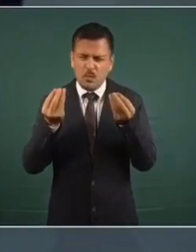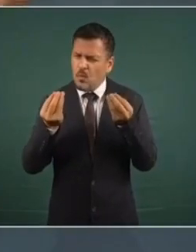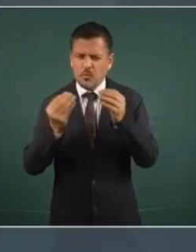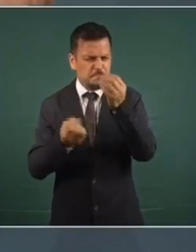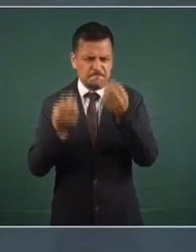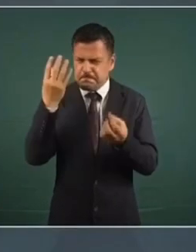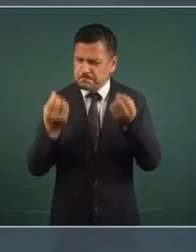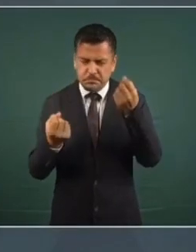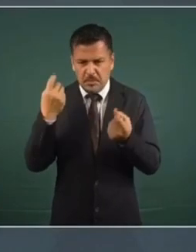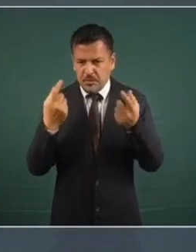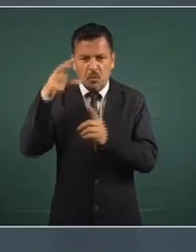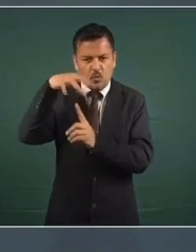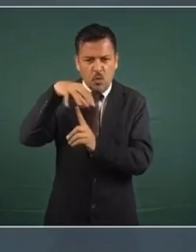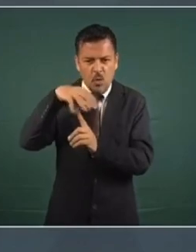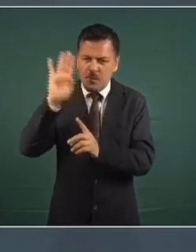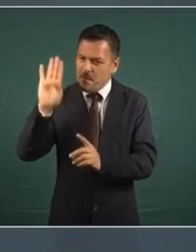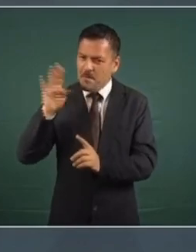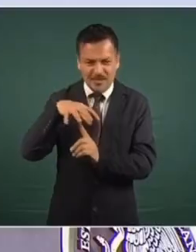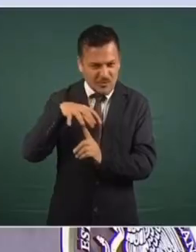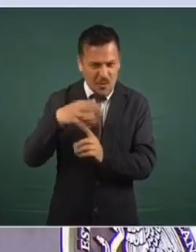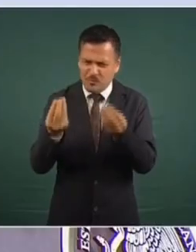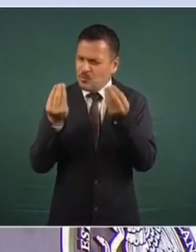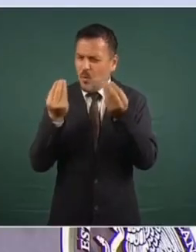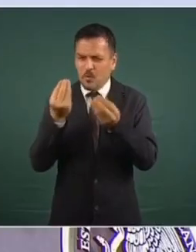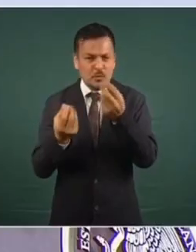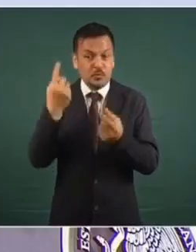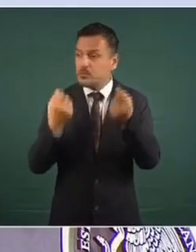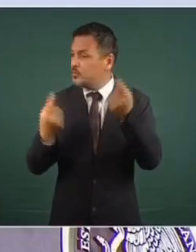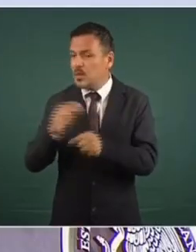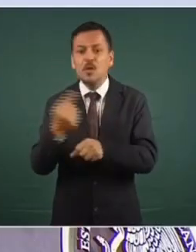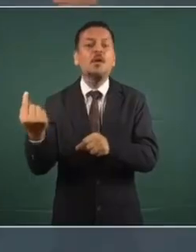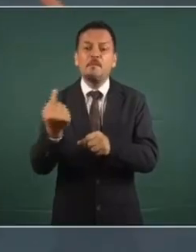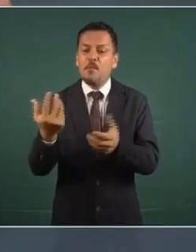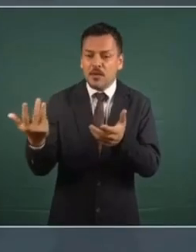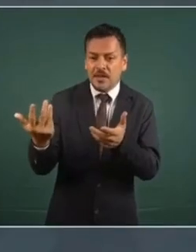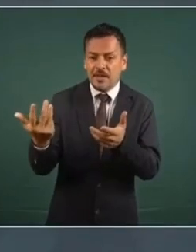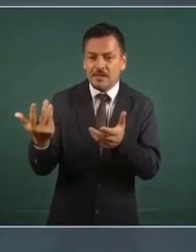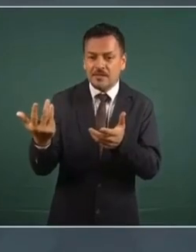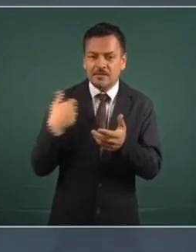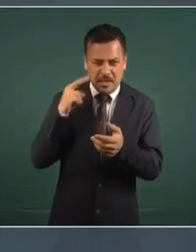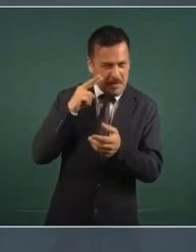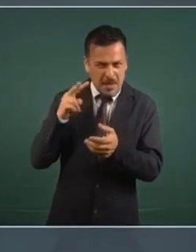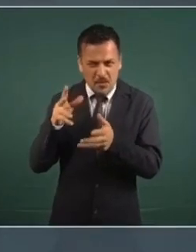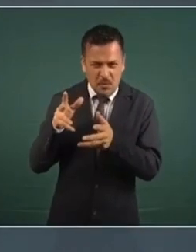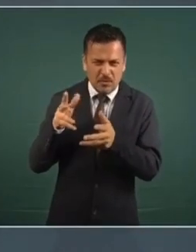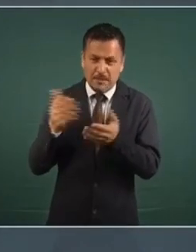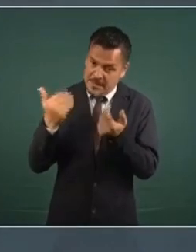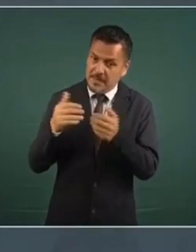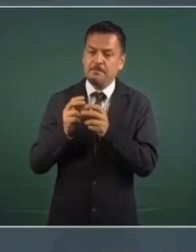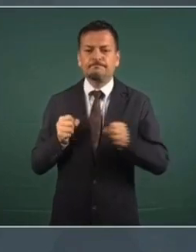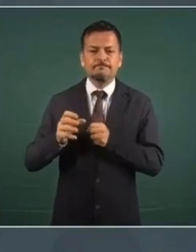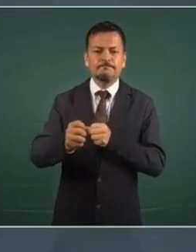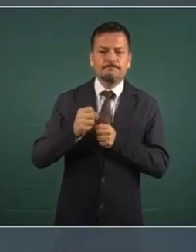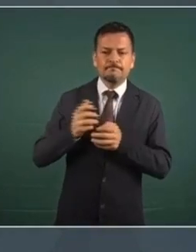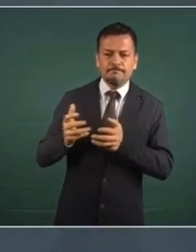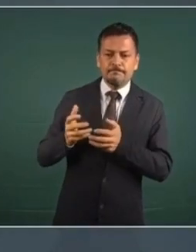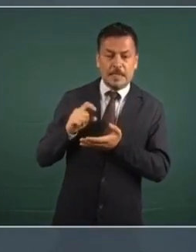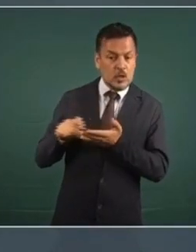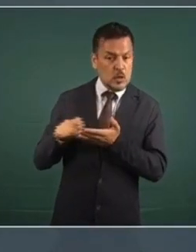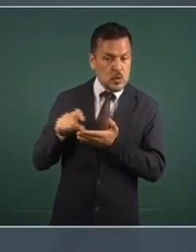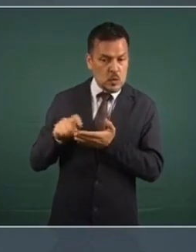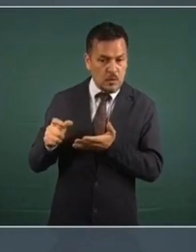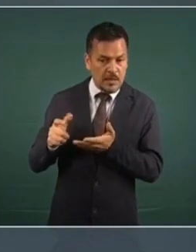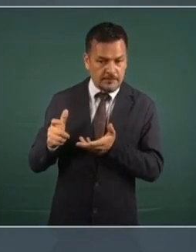surgieron como hongos después de la lluvia. Porque era la manera también de cooptar, vamos a hablar con claridad, comprar